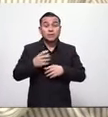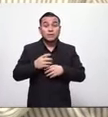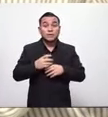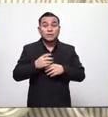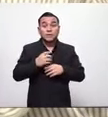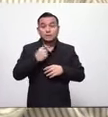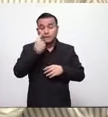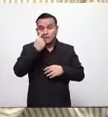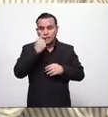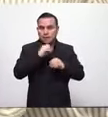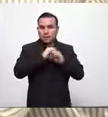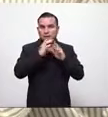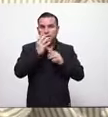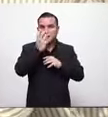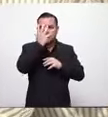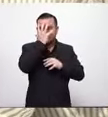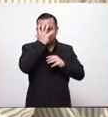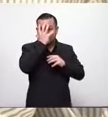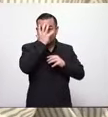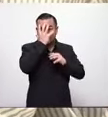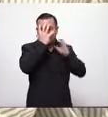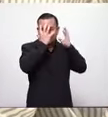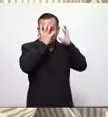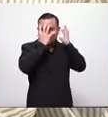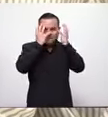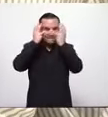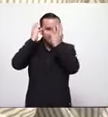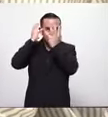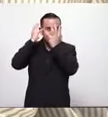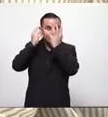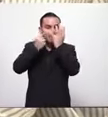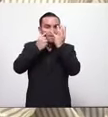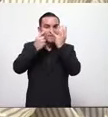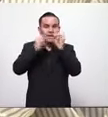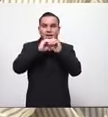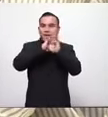cayendo y los intereses se están desnudando